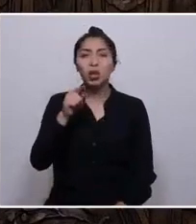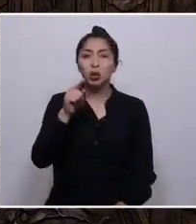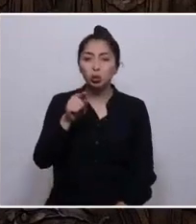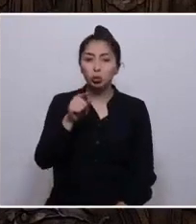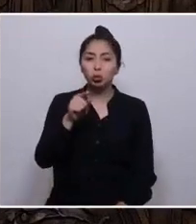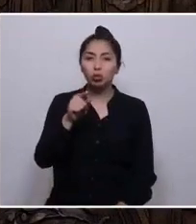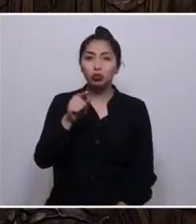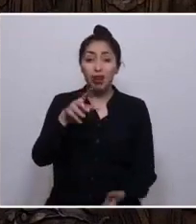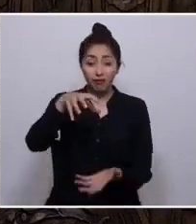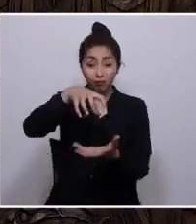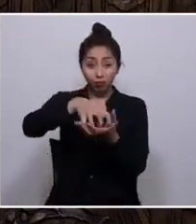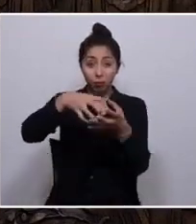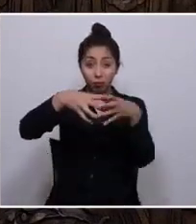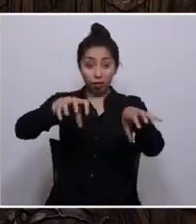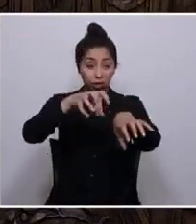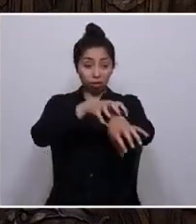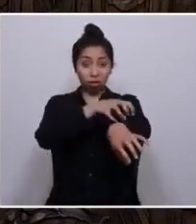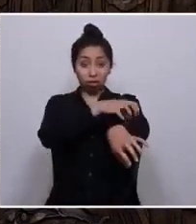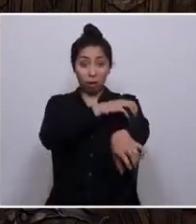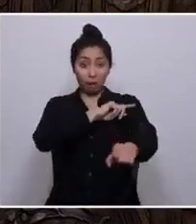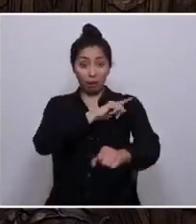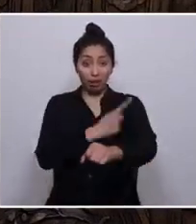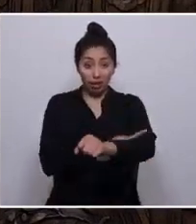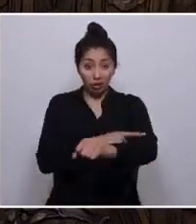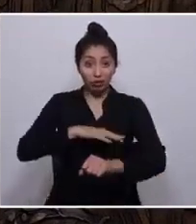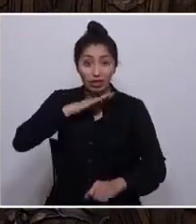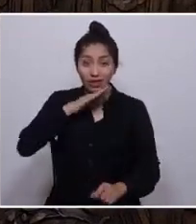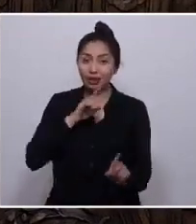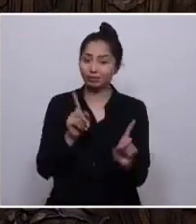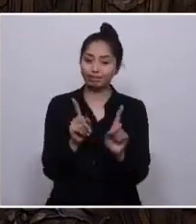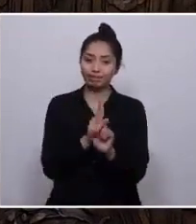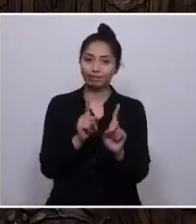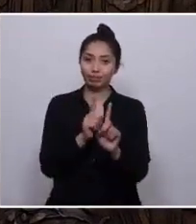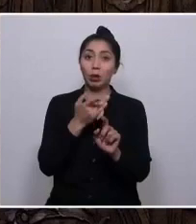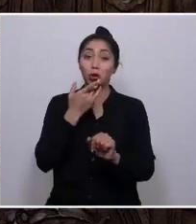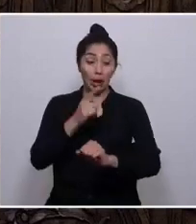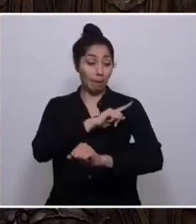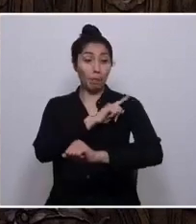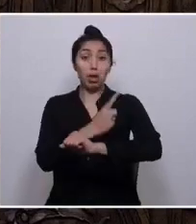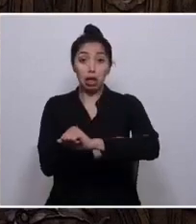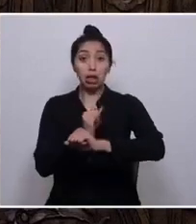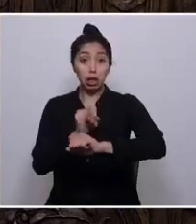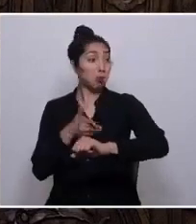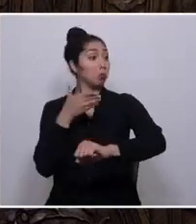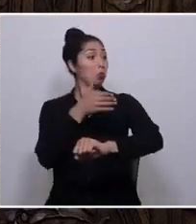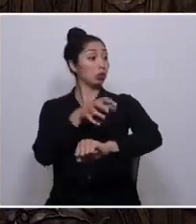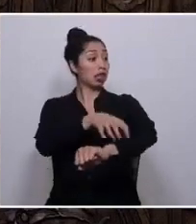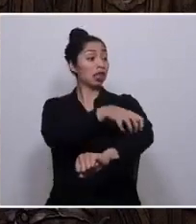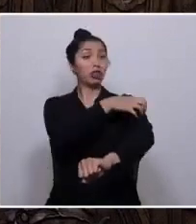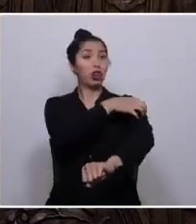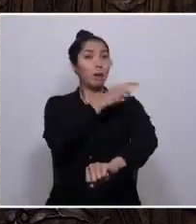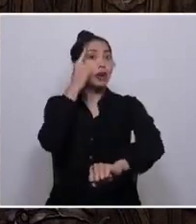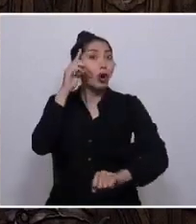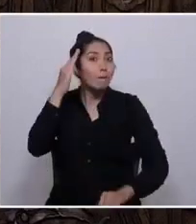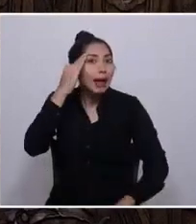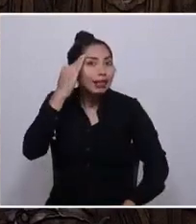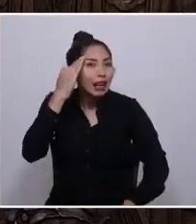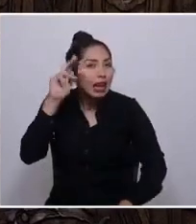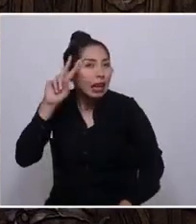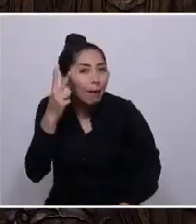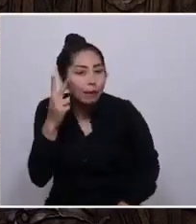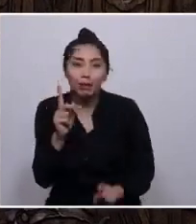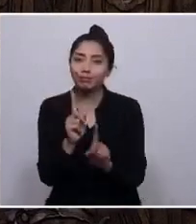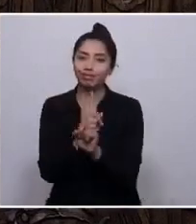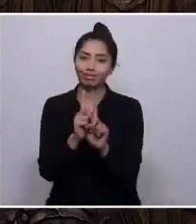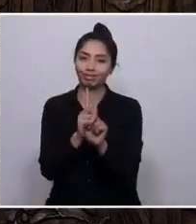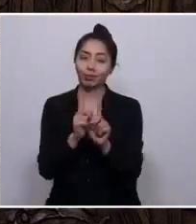descentralización del poder. Porque llegará el poder a los territorios, pero no cambiarán las mentes. Por eso